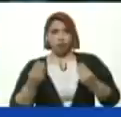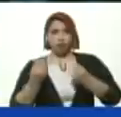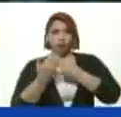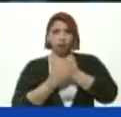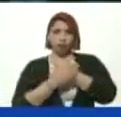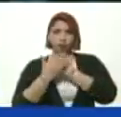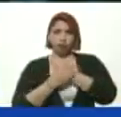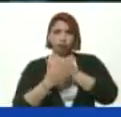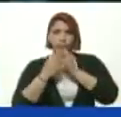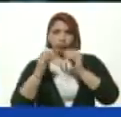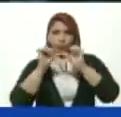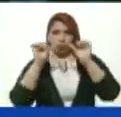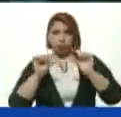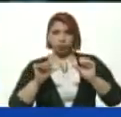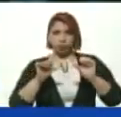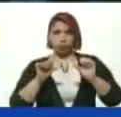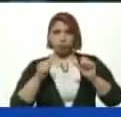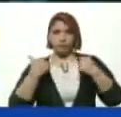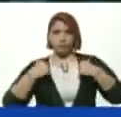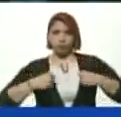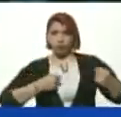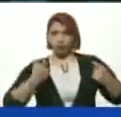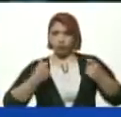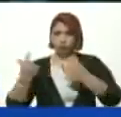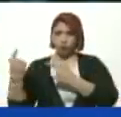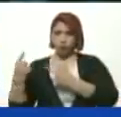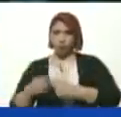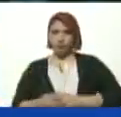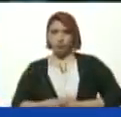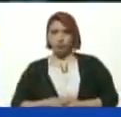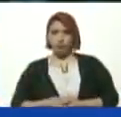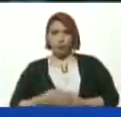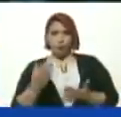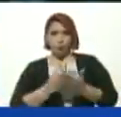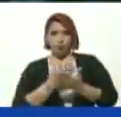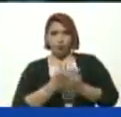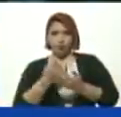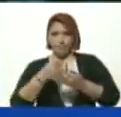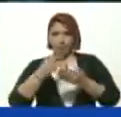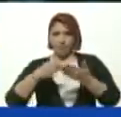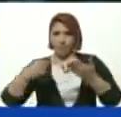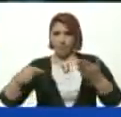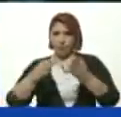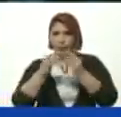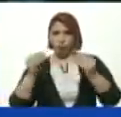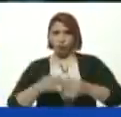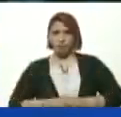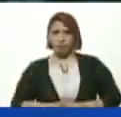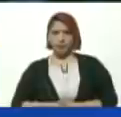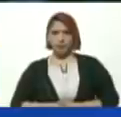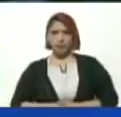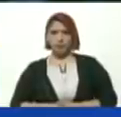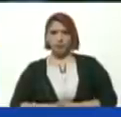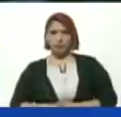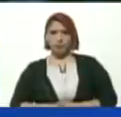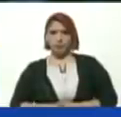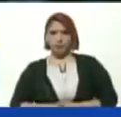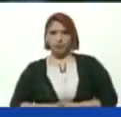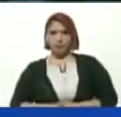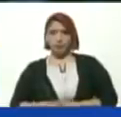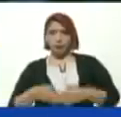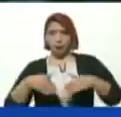Todo lo que es La distribución De morales Útiles escolares ¿No? Todo lo que Es la parte